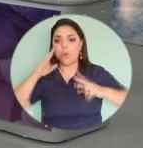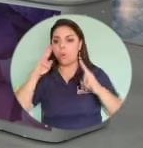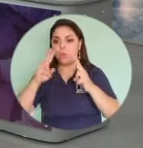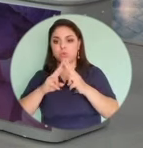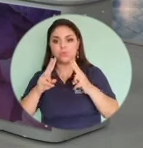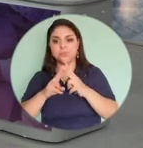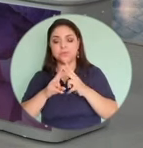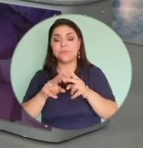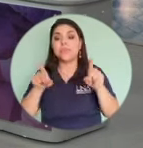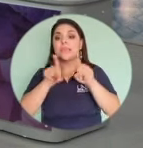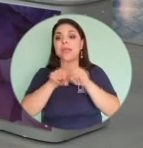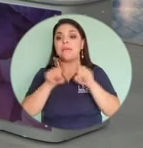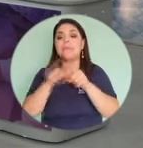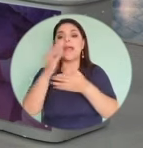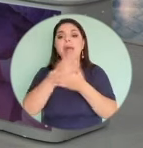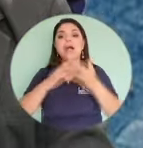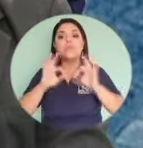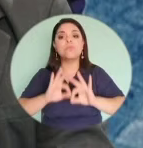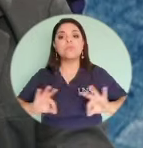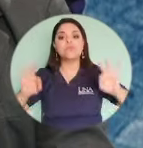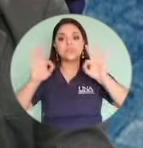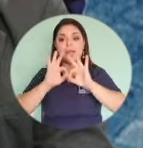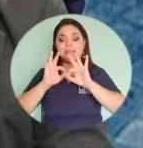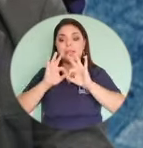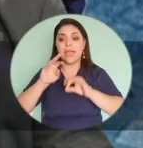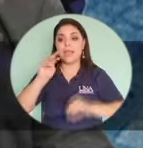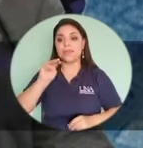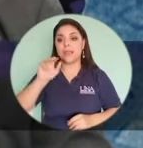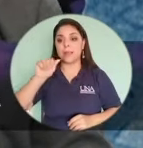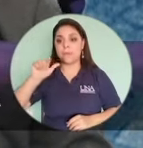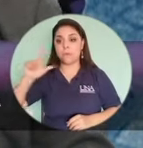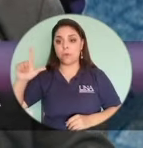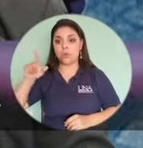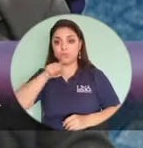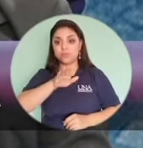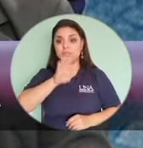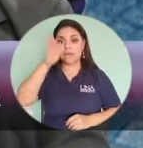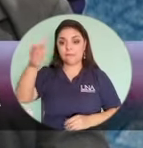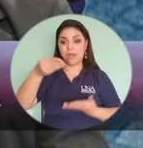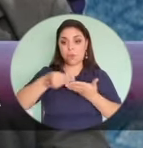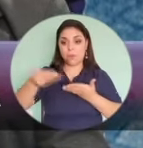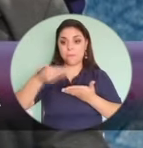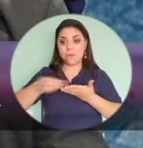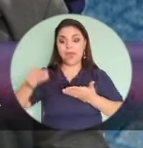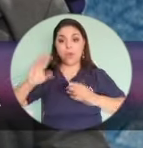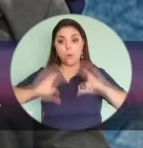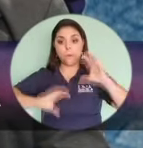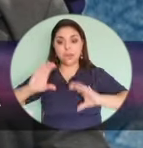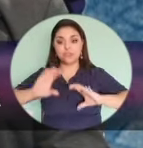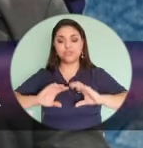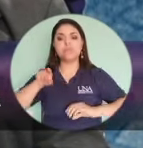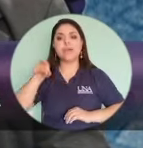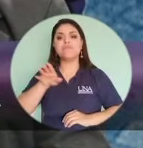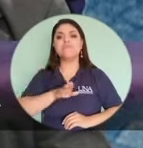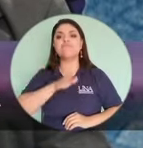también algo muy importante. Bueno, hablábamos ahora de los moles. Cuando vamos a hacer las compras al comercio. Pero también cuando